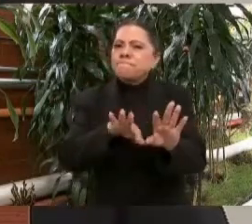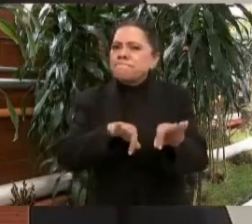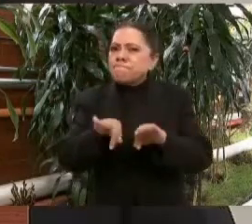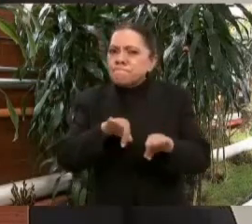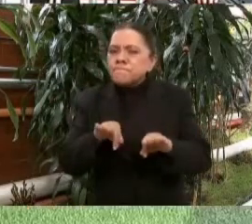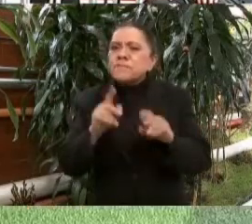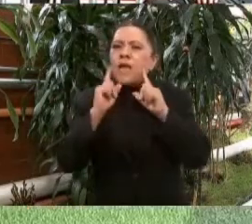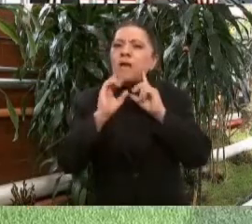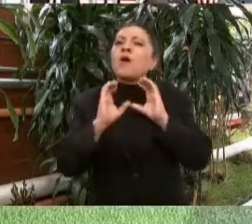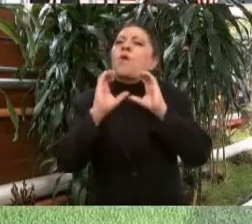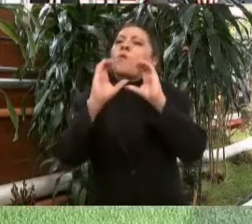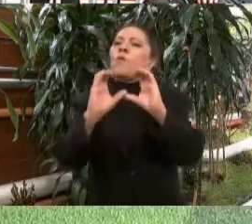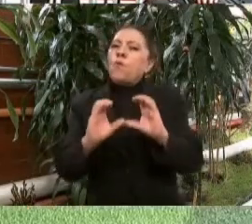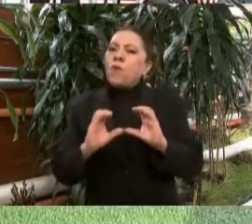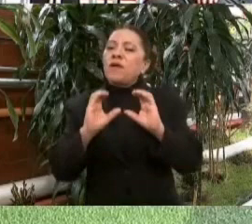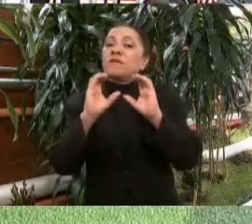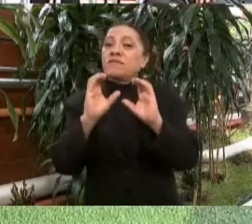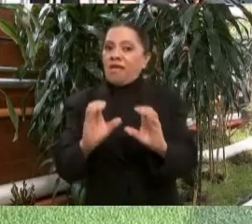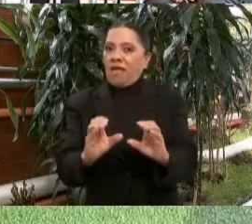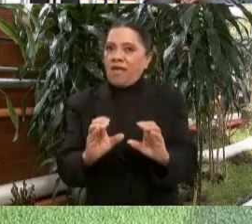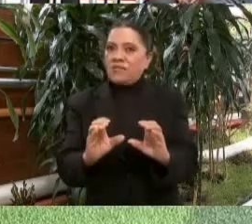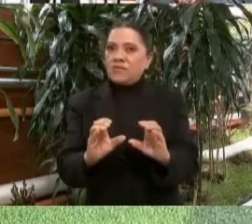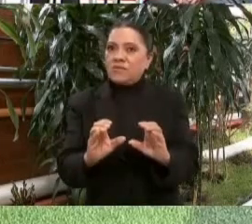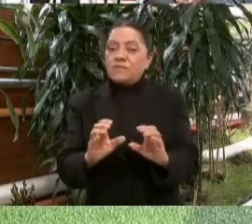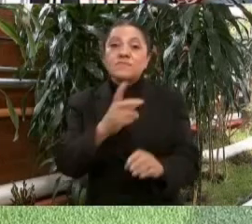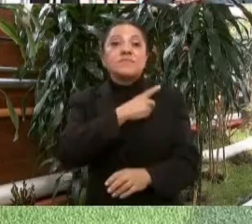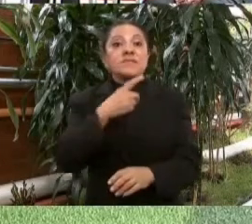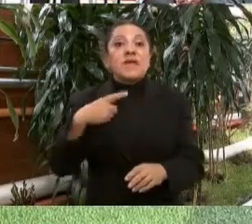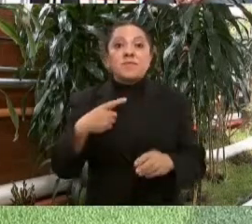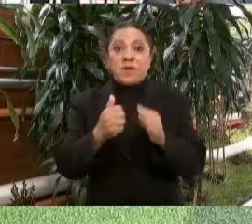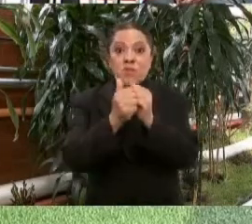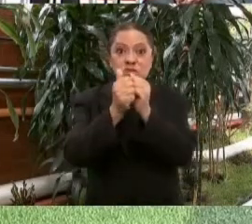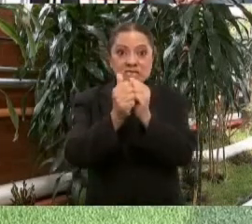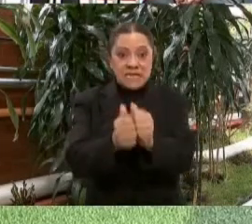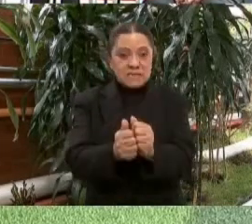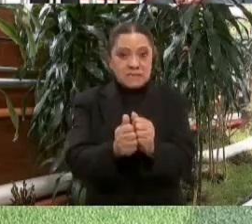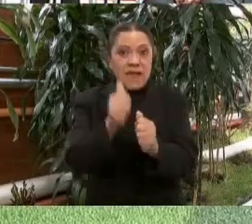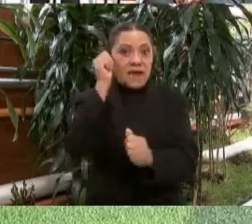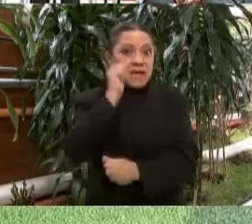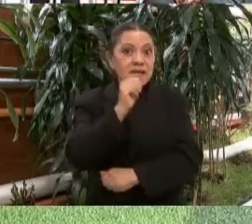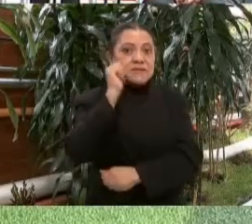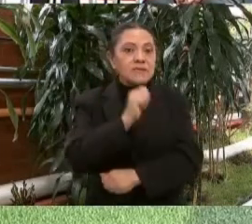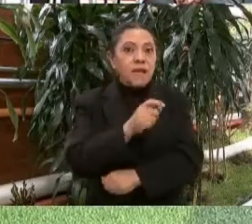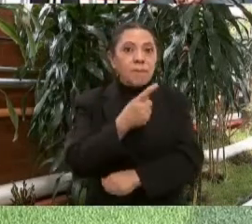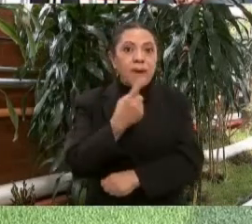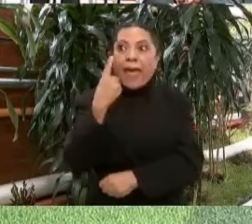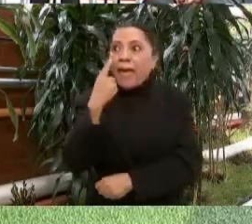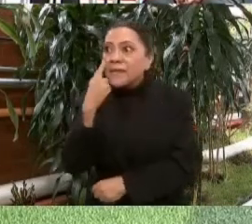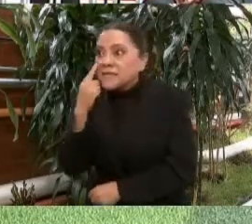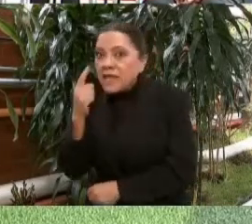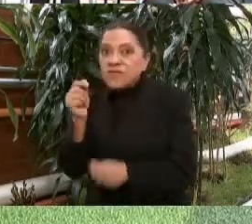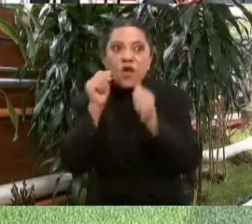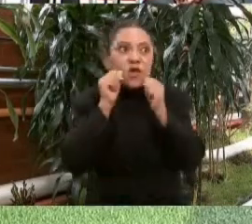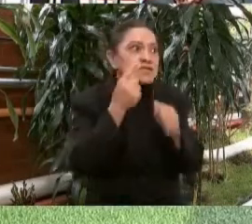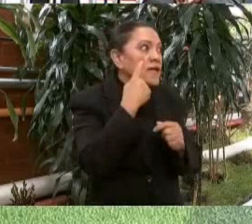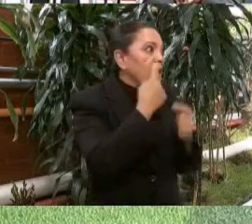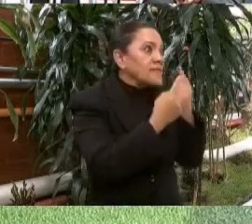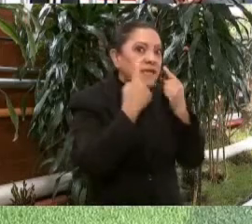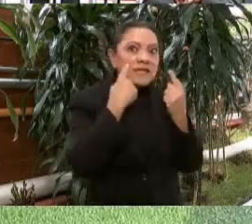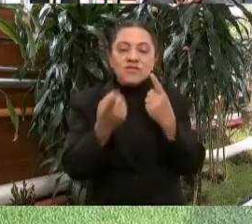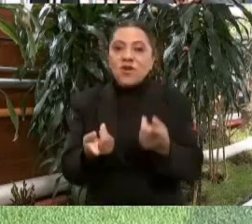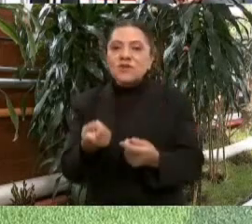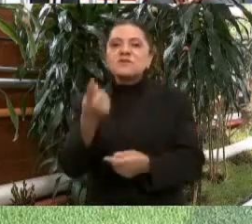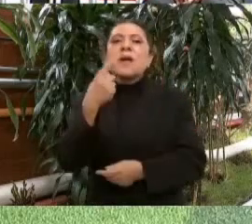precavida, hay que estar todo el tiempo atentos para que